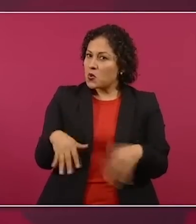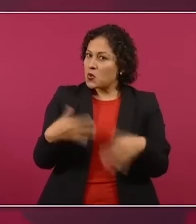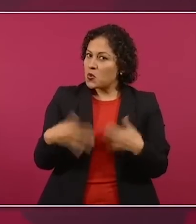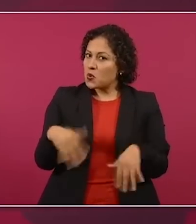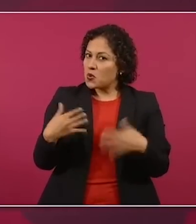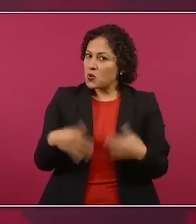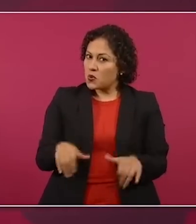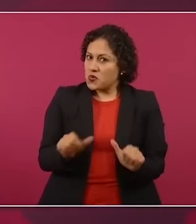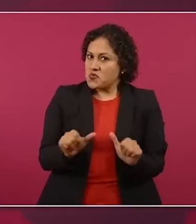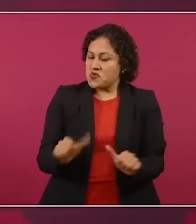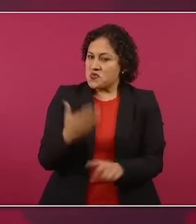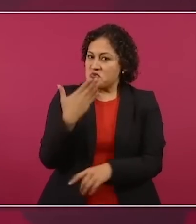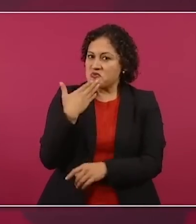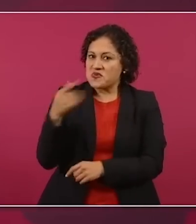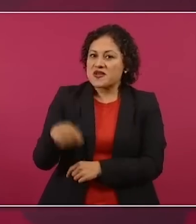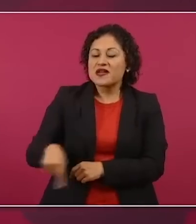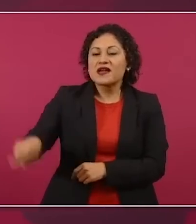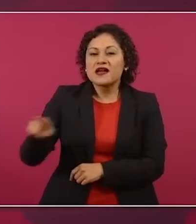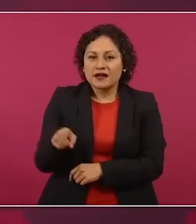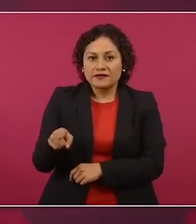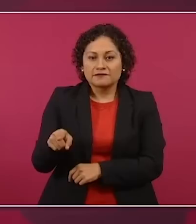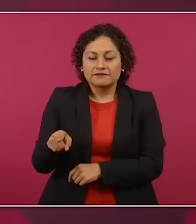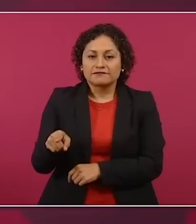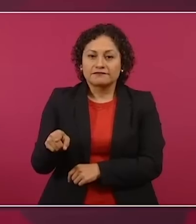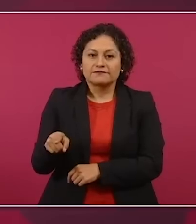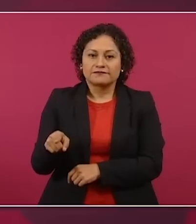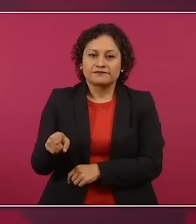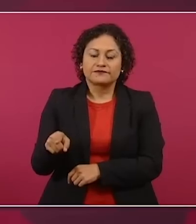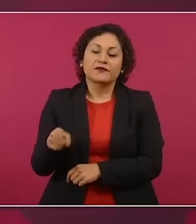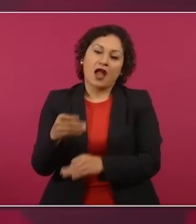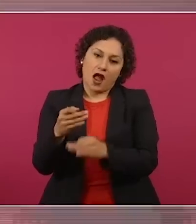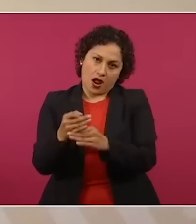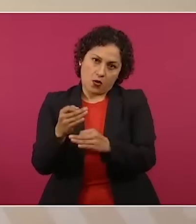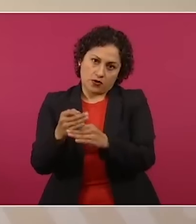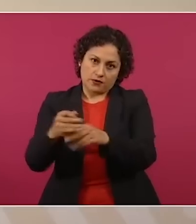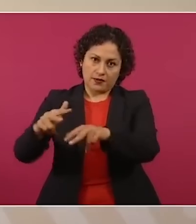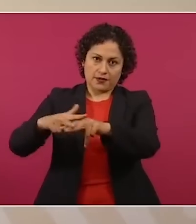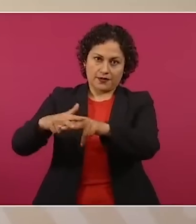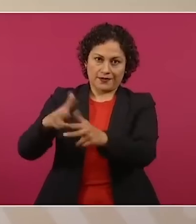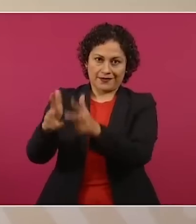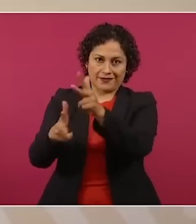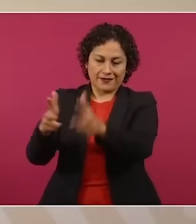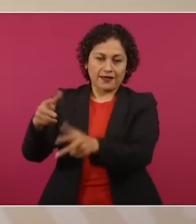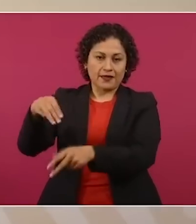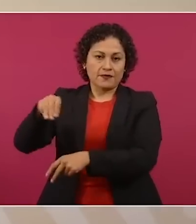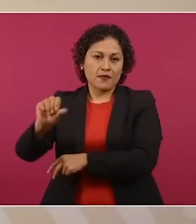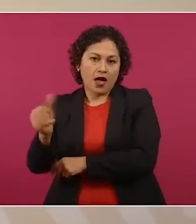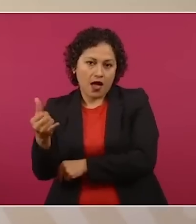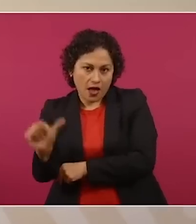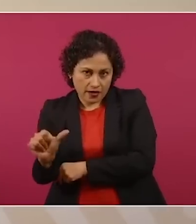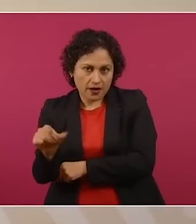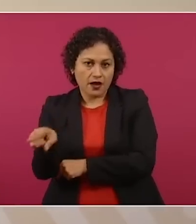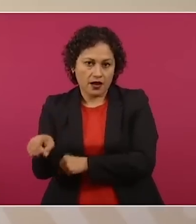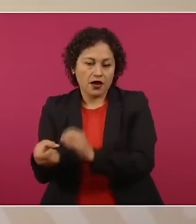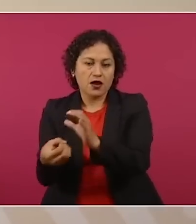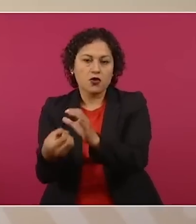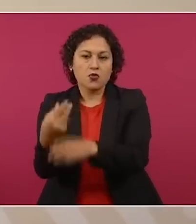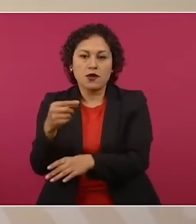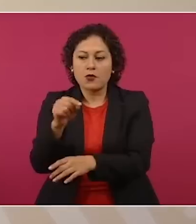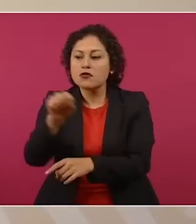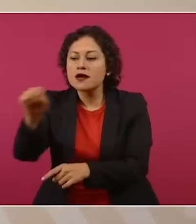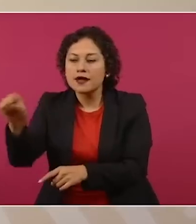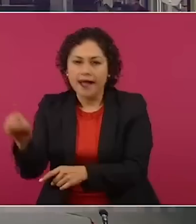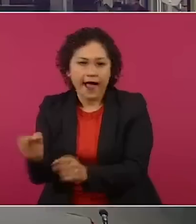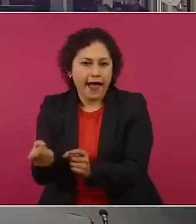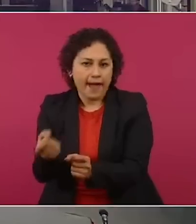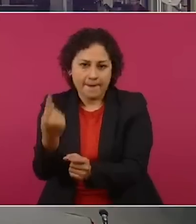mucho del ferrocarril nuevo, del tren Maya y desde luego el del Istmo, pues es sobre